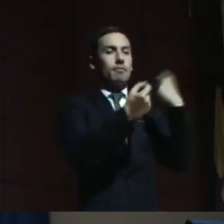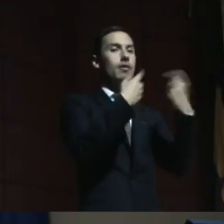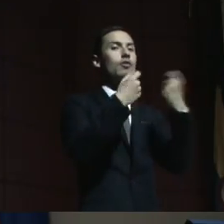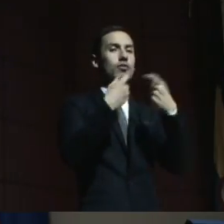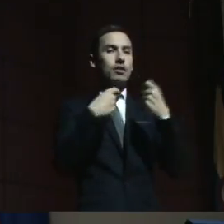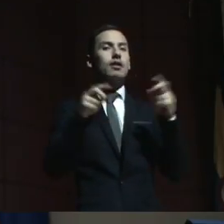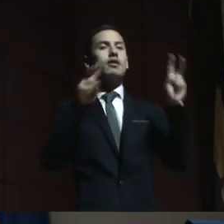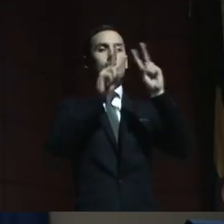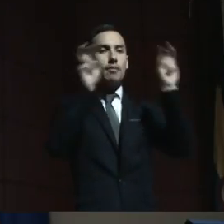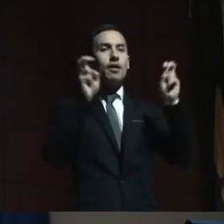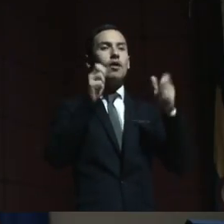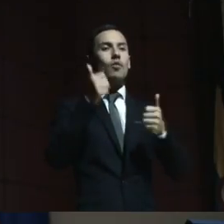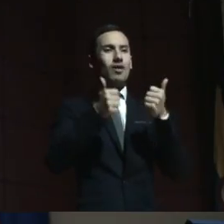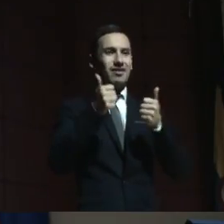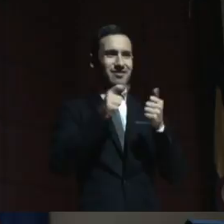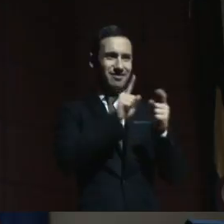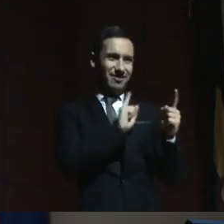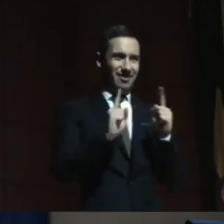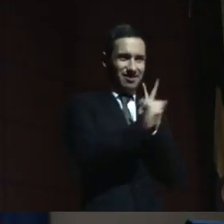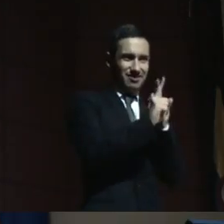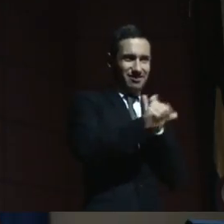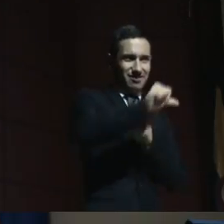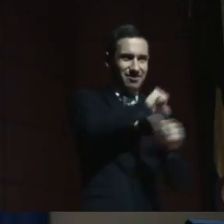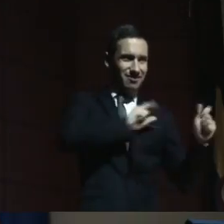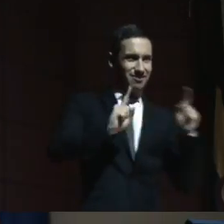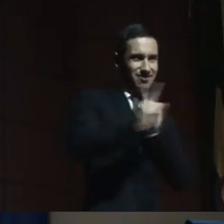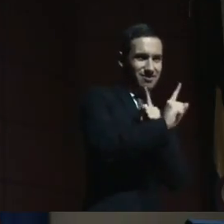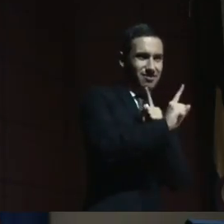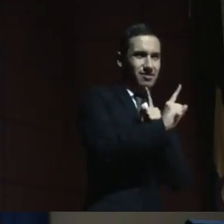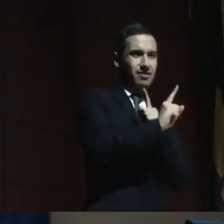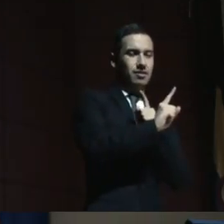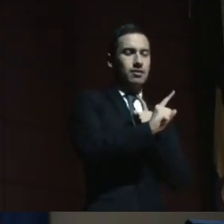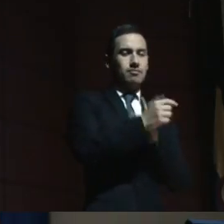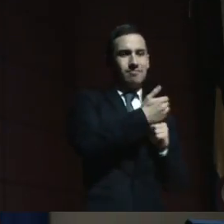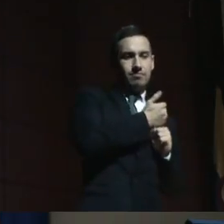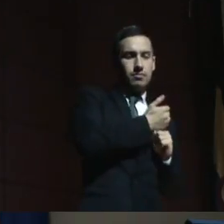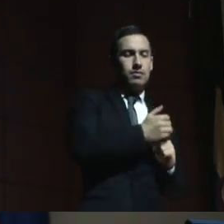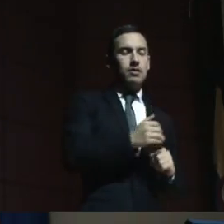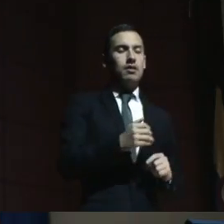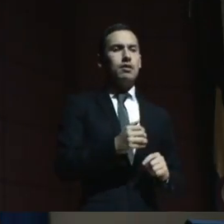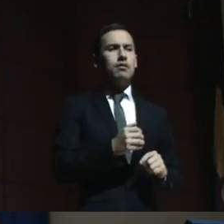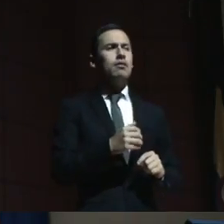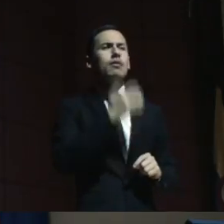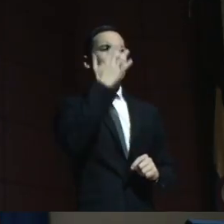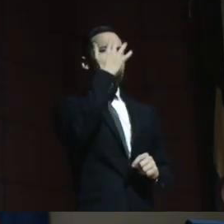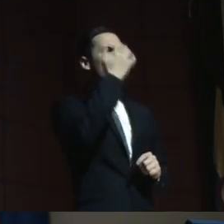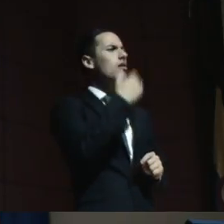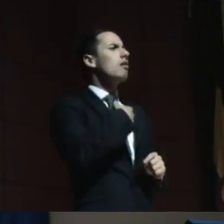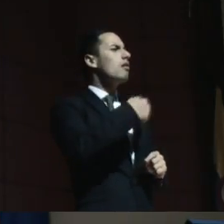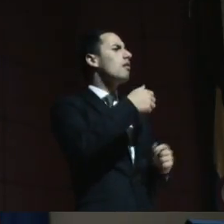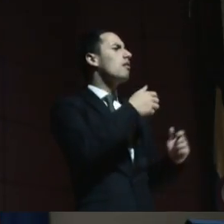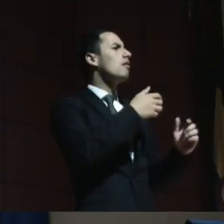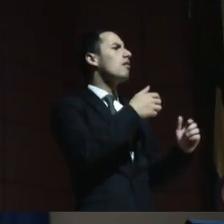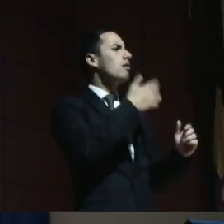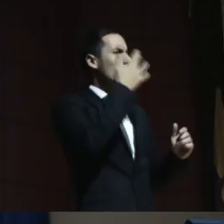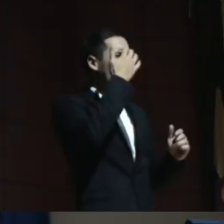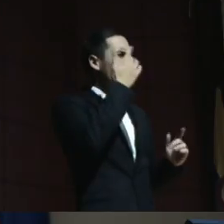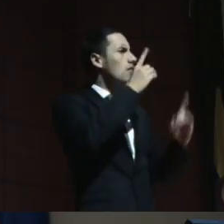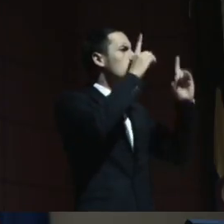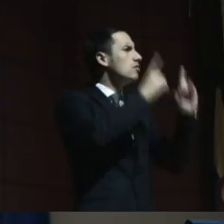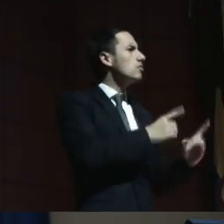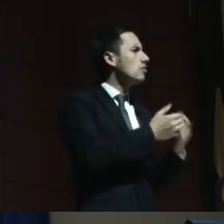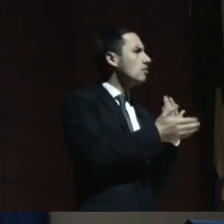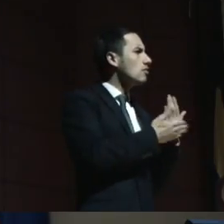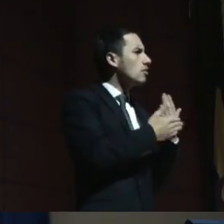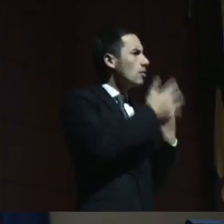tema de la interdicción, que nos cuenten cuáles son las razones que ellas tienen por la cual están tomando la